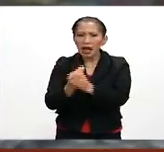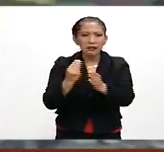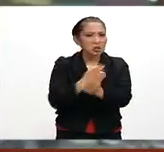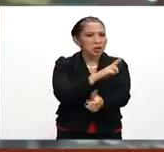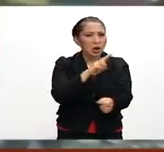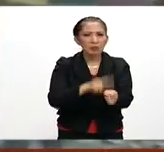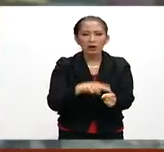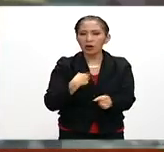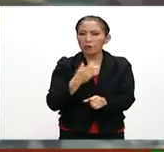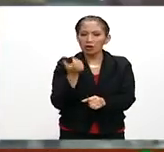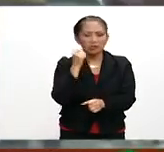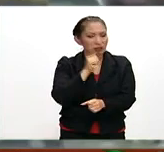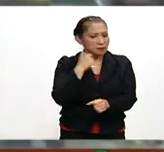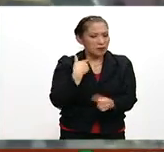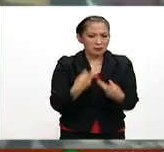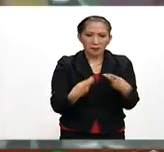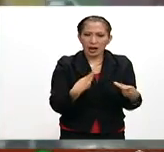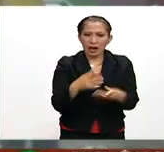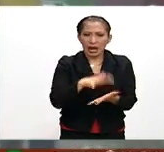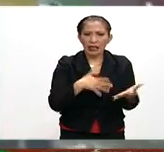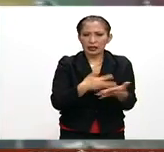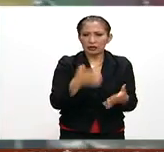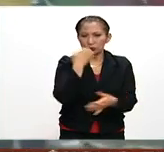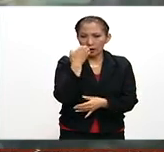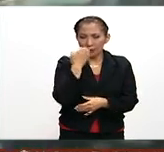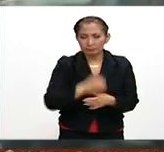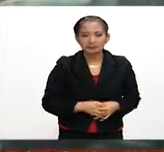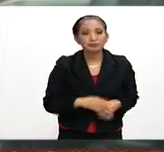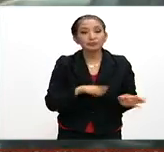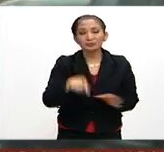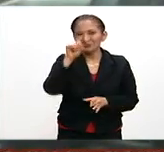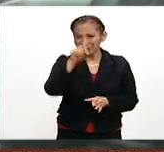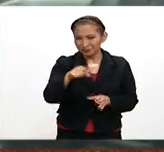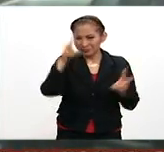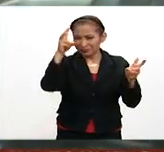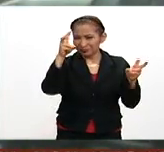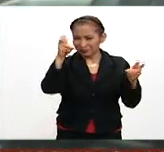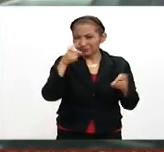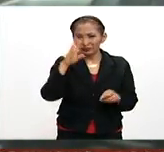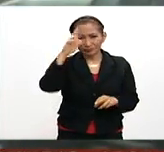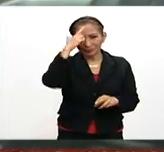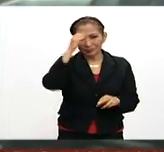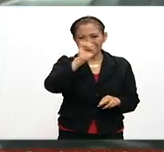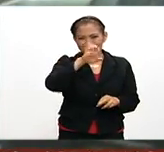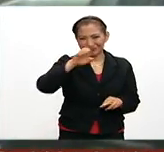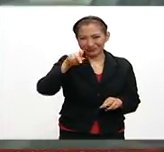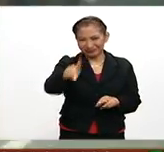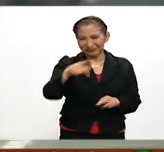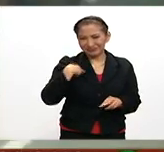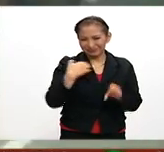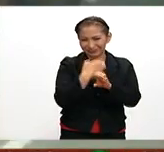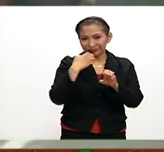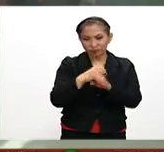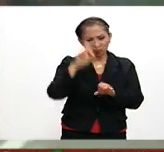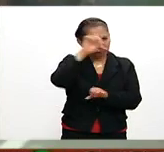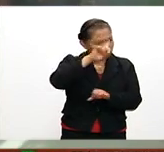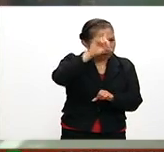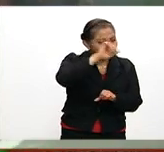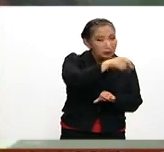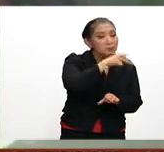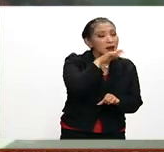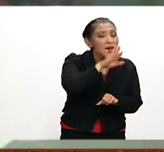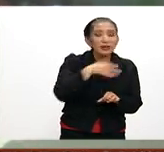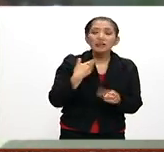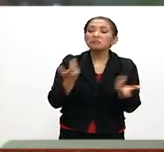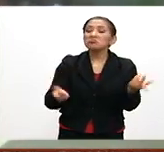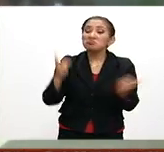normalidad como se tiene previsto en el calendario escolar. En este mismo sentido recordó que la Secretaría de Educación Estatal brindará orientación a padres